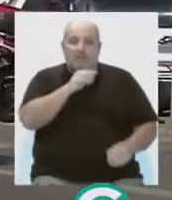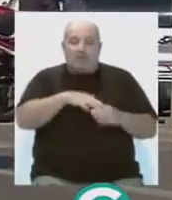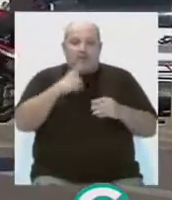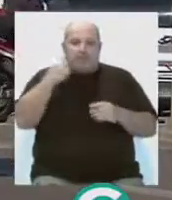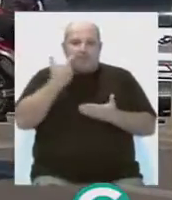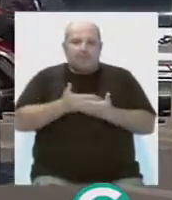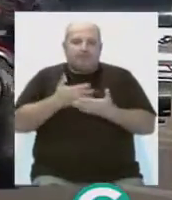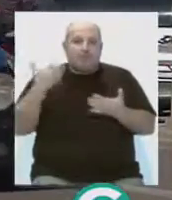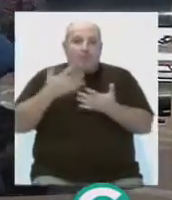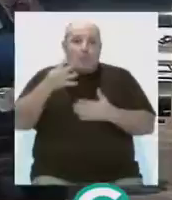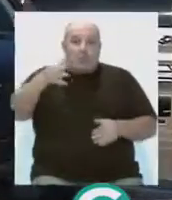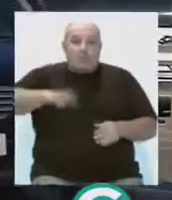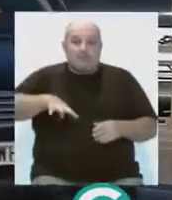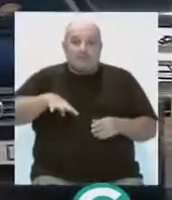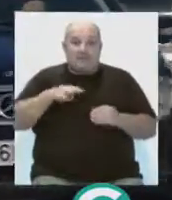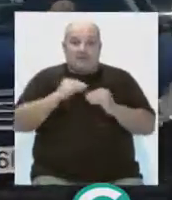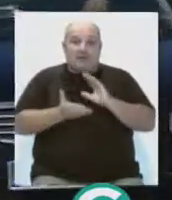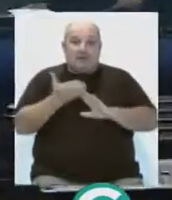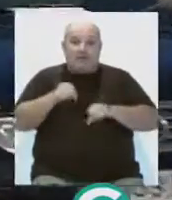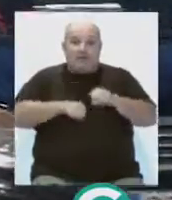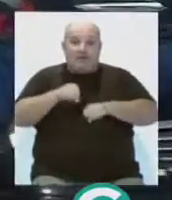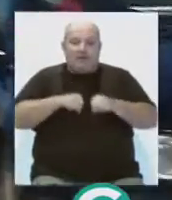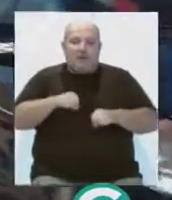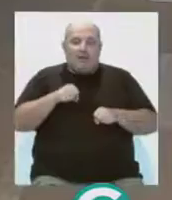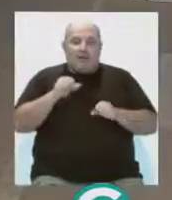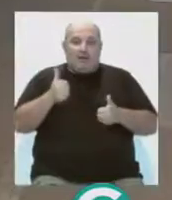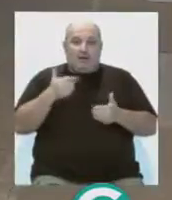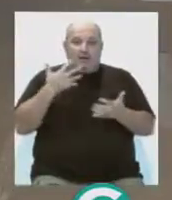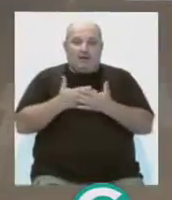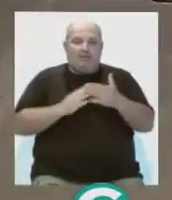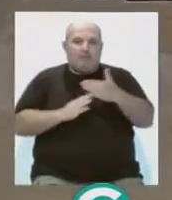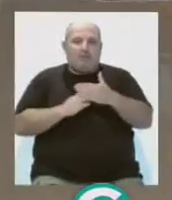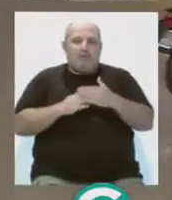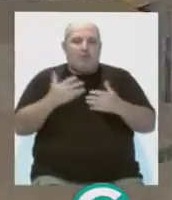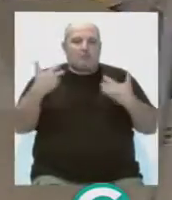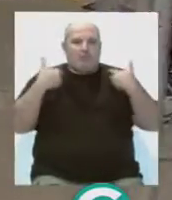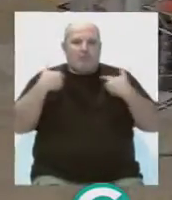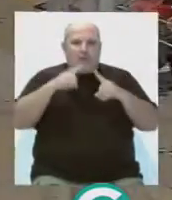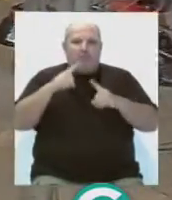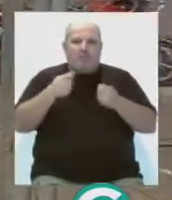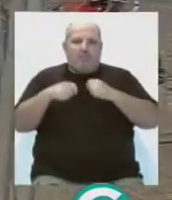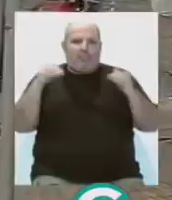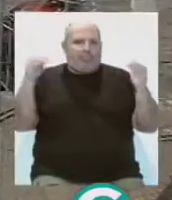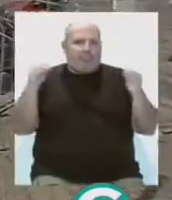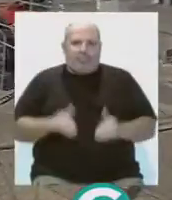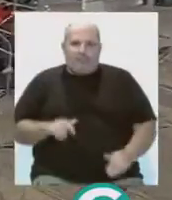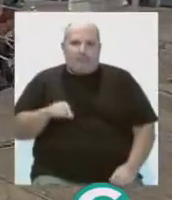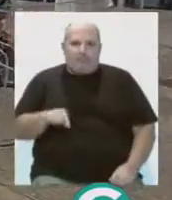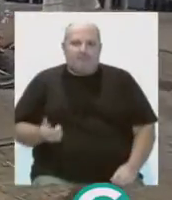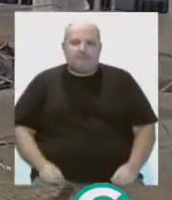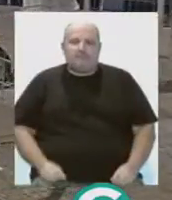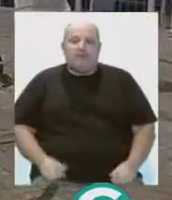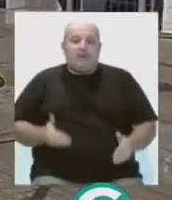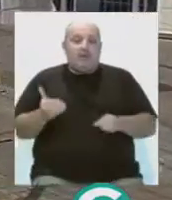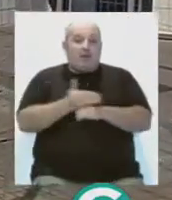que desde hace cuatro meses, cuando comenzaron las obras del carril bici, que ahora mismo están paradas, han sufrido una grave caída de las ventas. Y bueno,